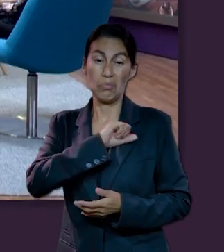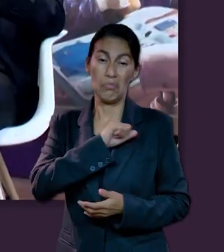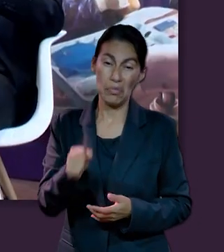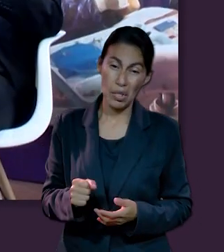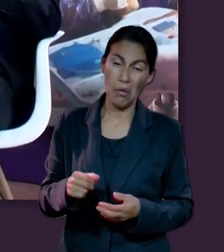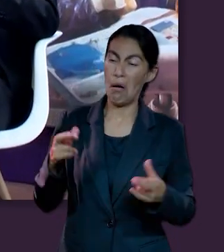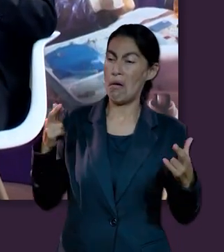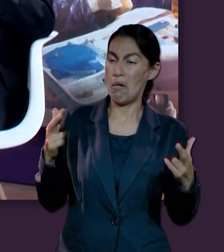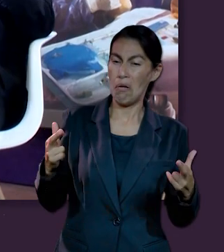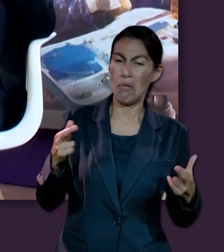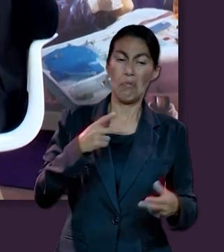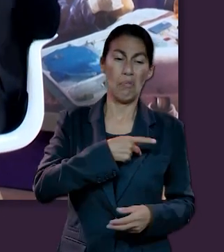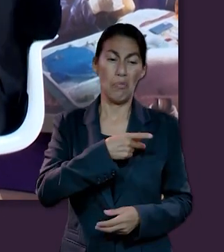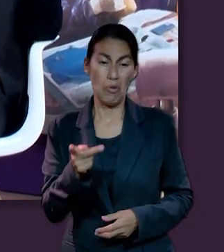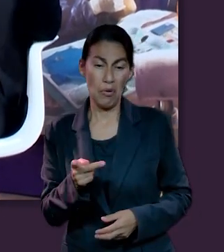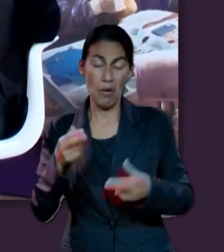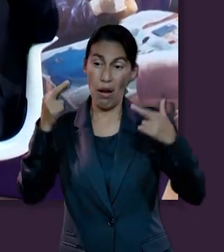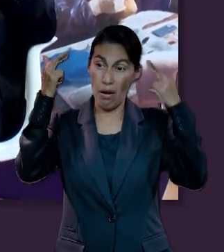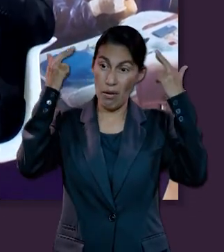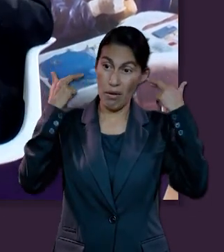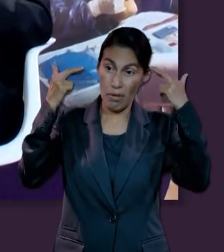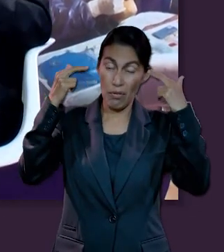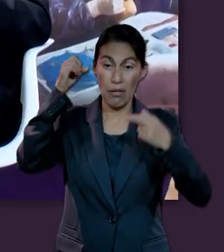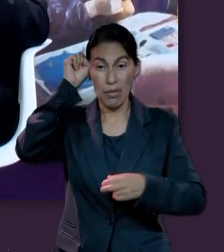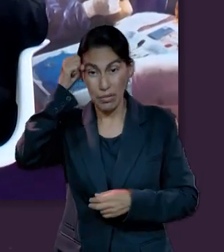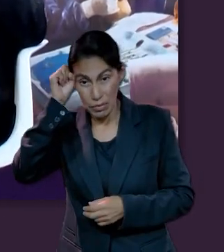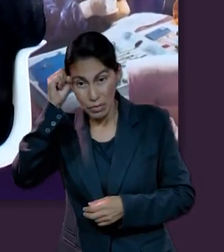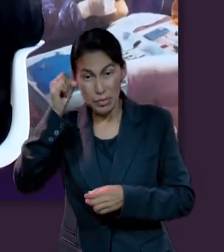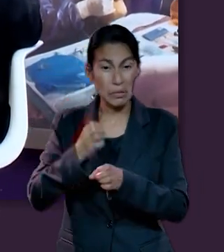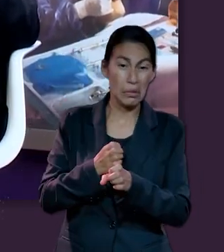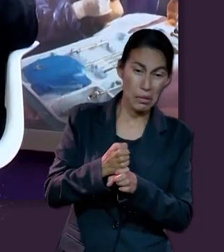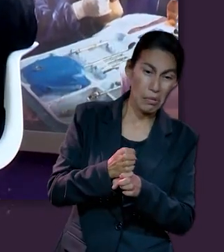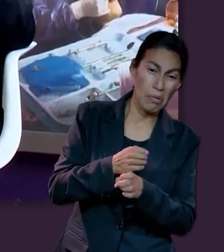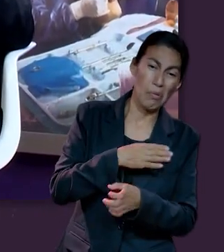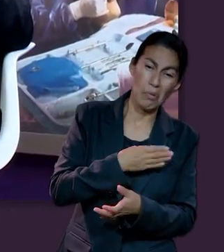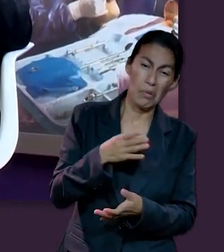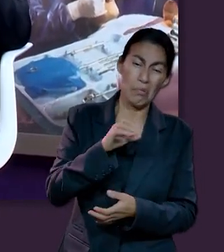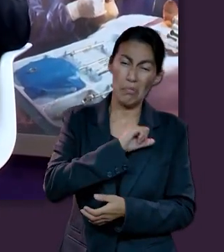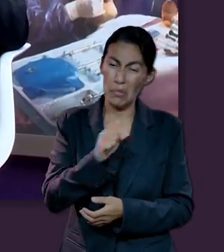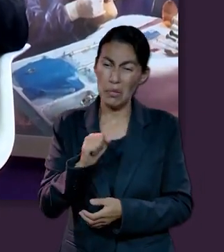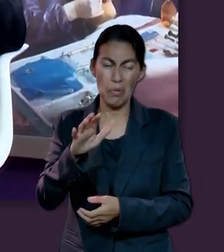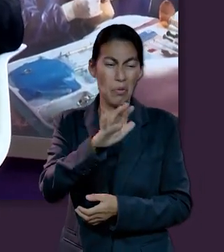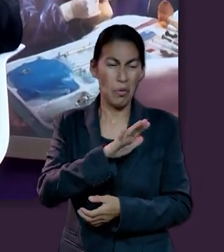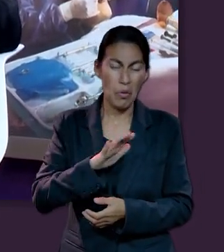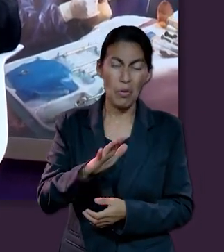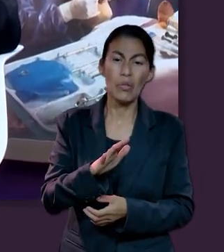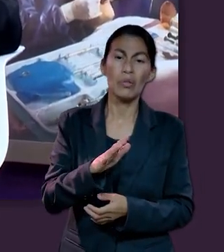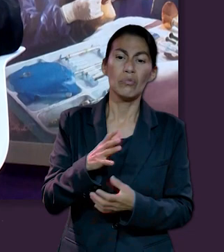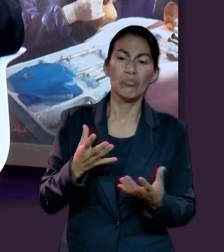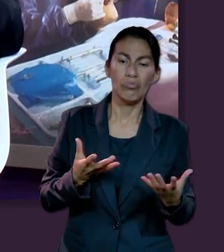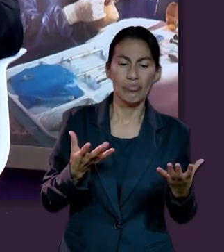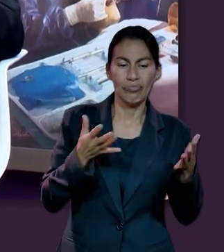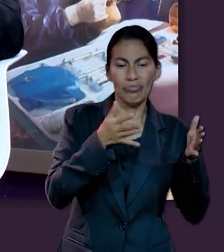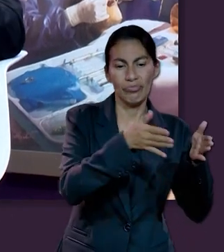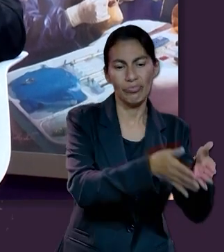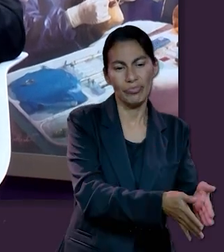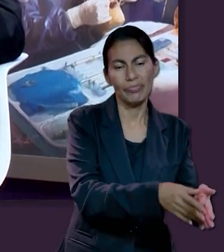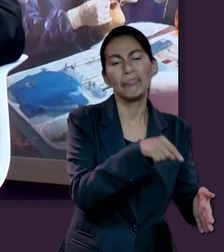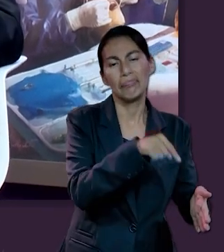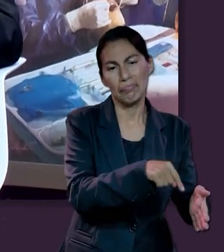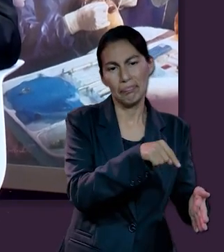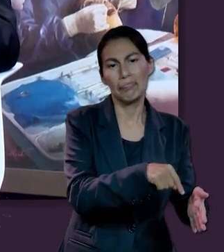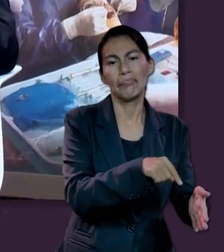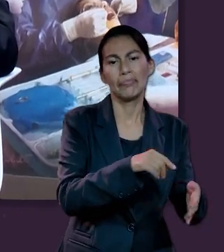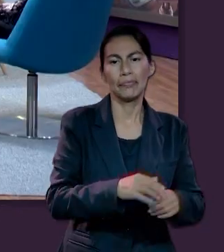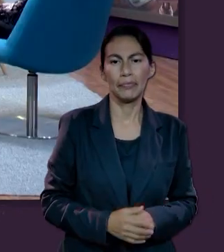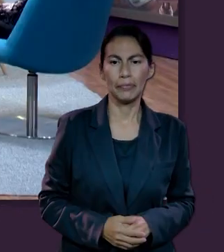Al rico, al pobre, al rey, al siervo, al bueno, al malo, todos terminan ahí mismo, en